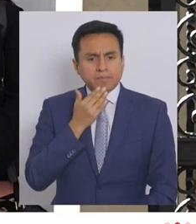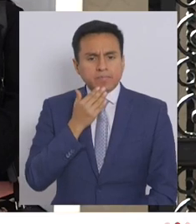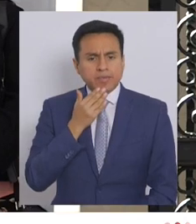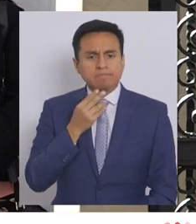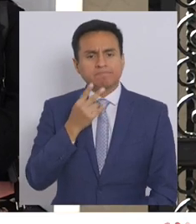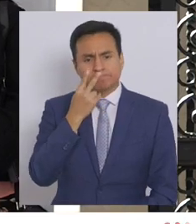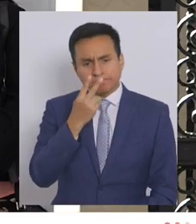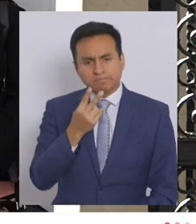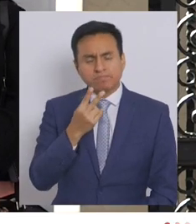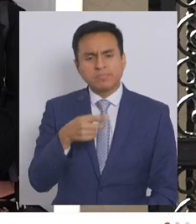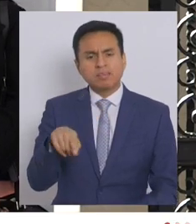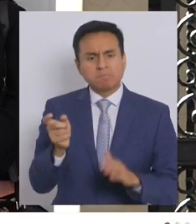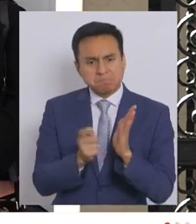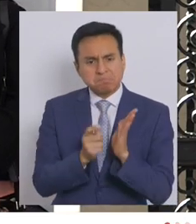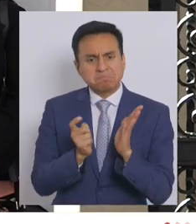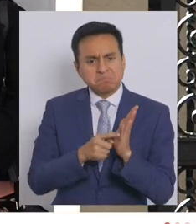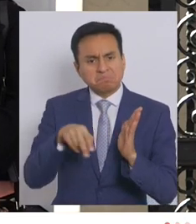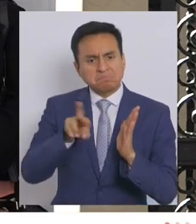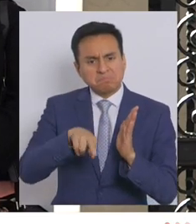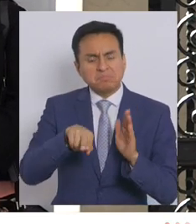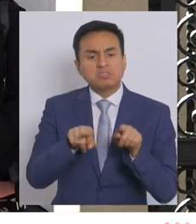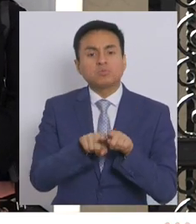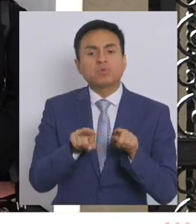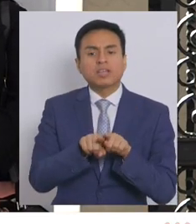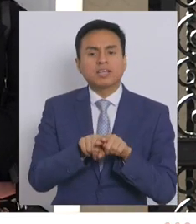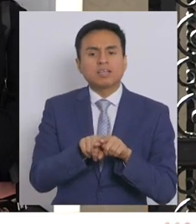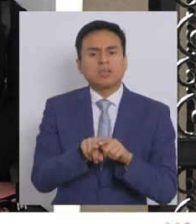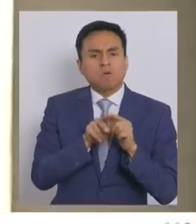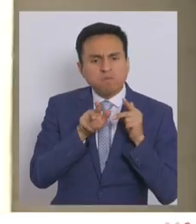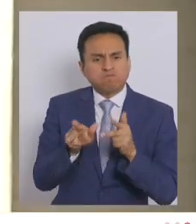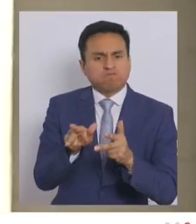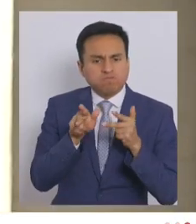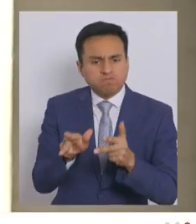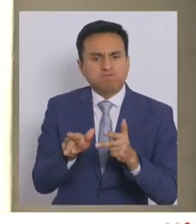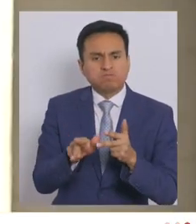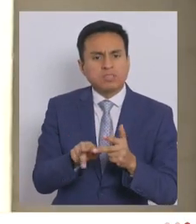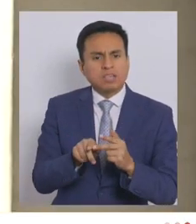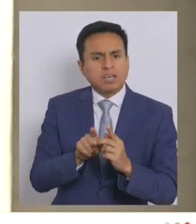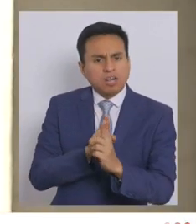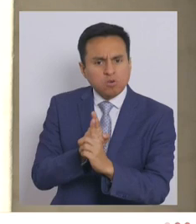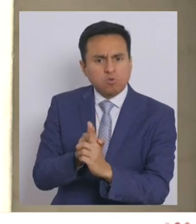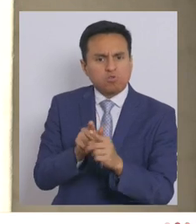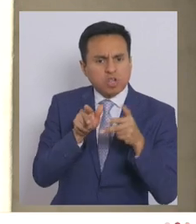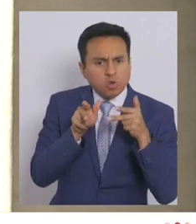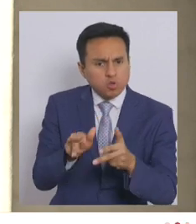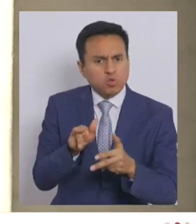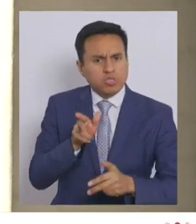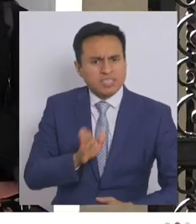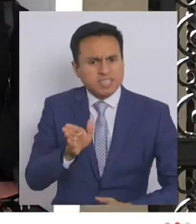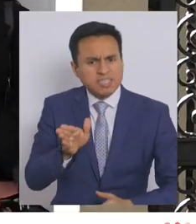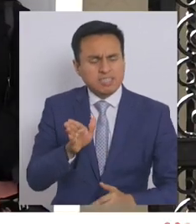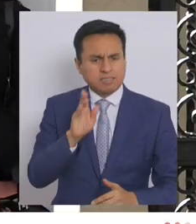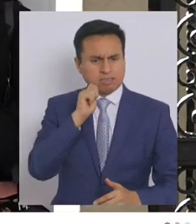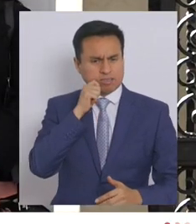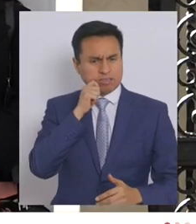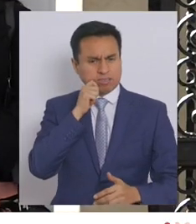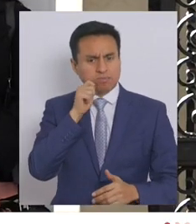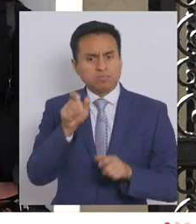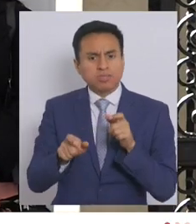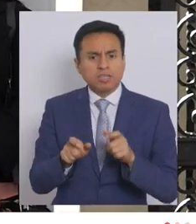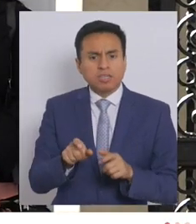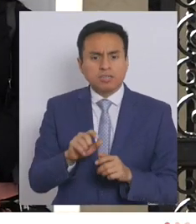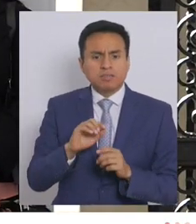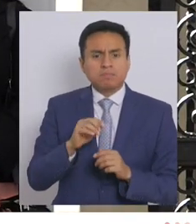son cada día más recurrentes las prácticas de hostigamientos, de acoso, que terminan afectando la